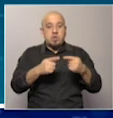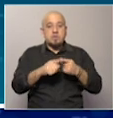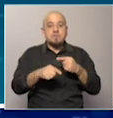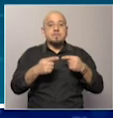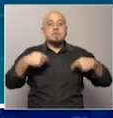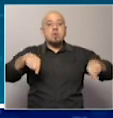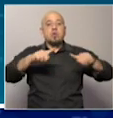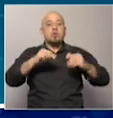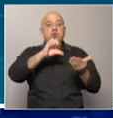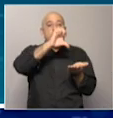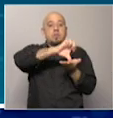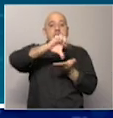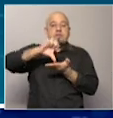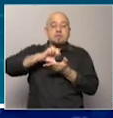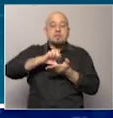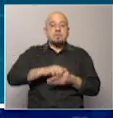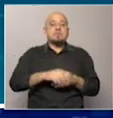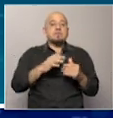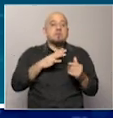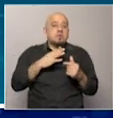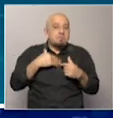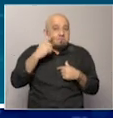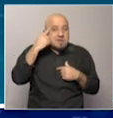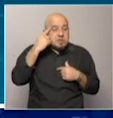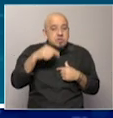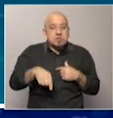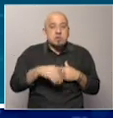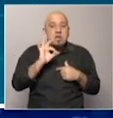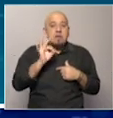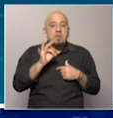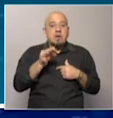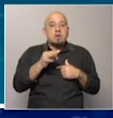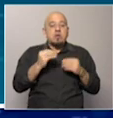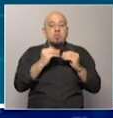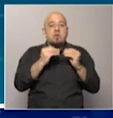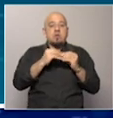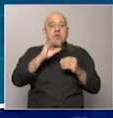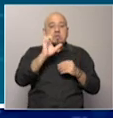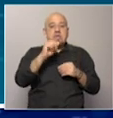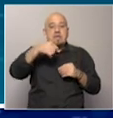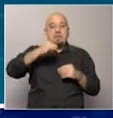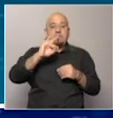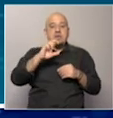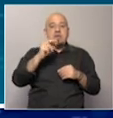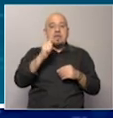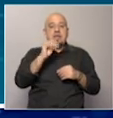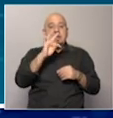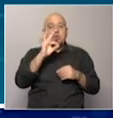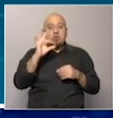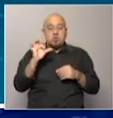con otros países del Golfo Pérsico. Mucho me temo yo que los hermanos y compañeros de Emiratos Árabes Unidos en